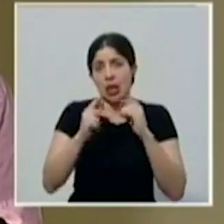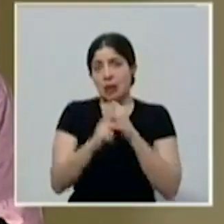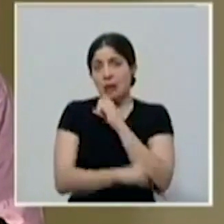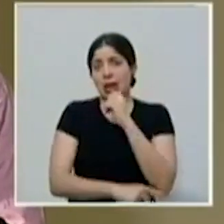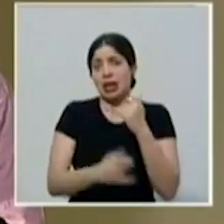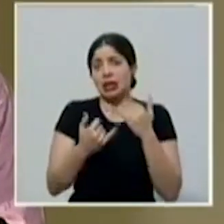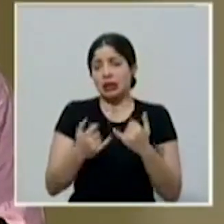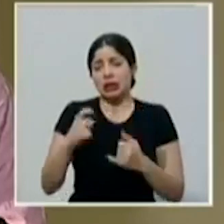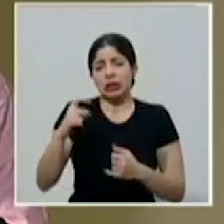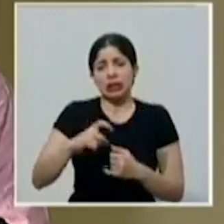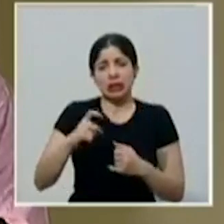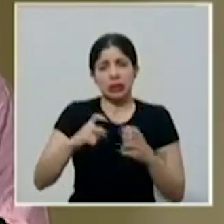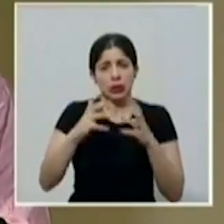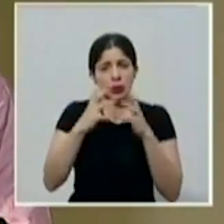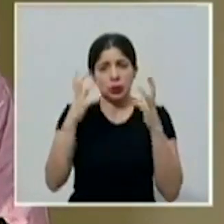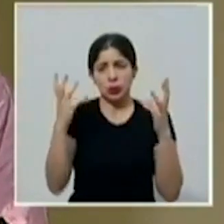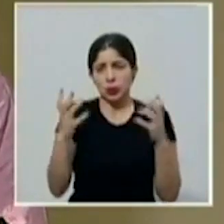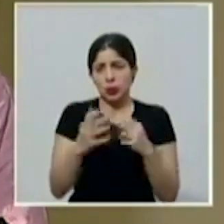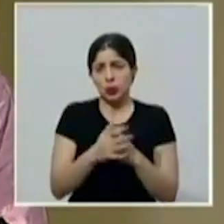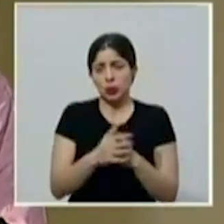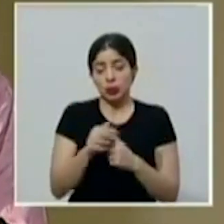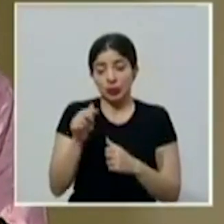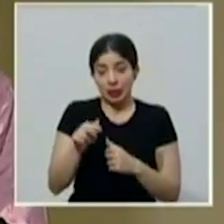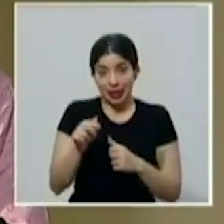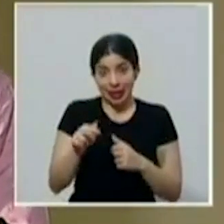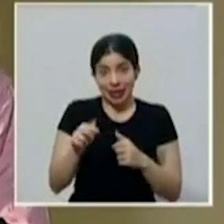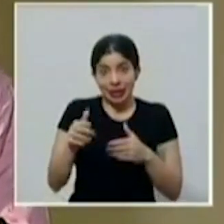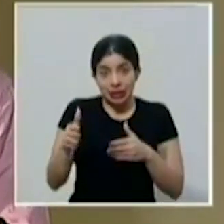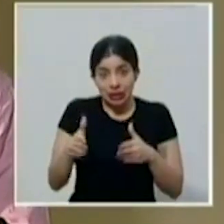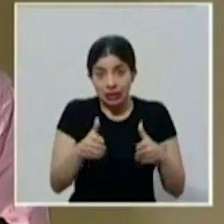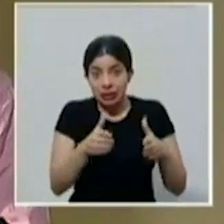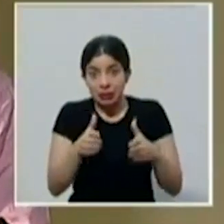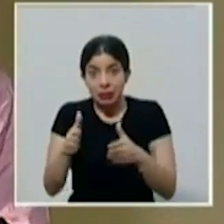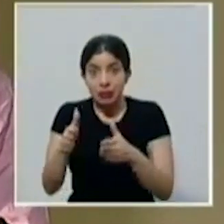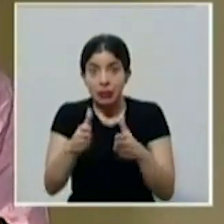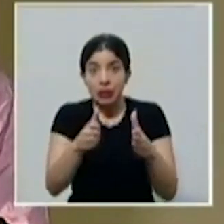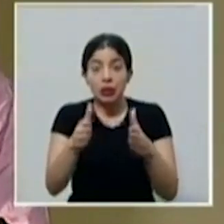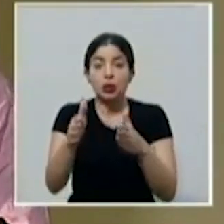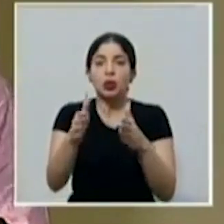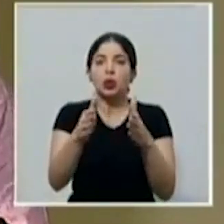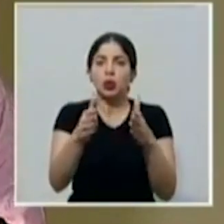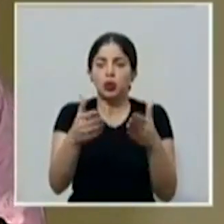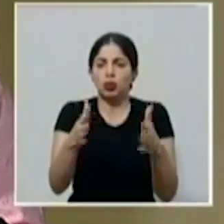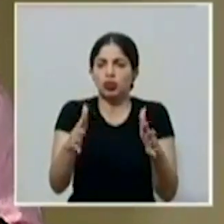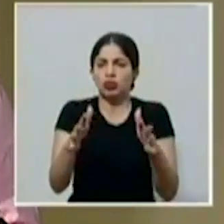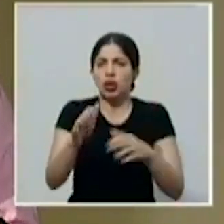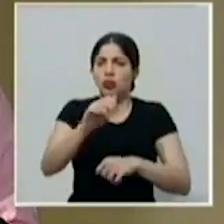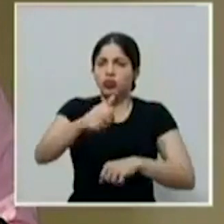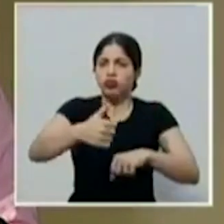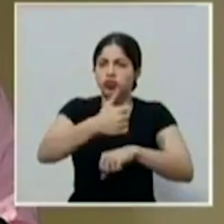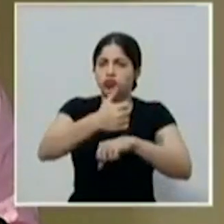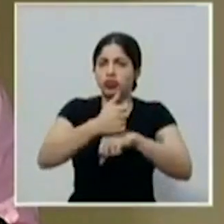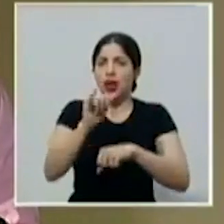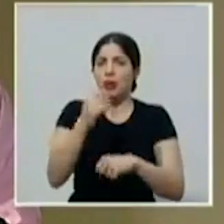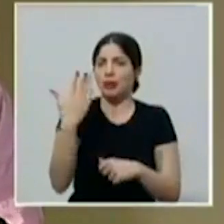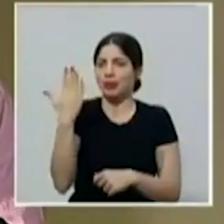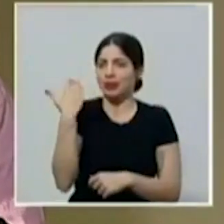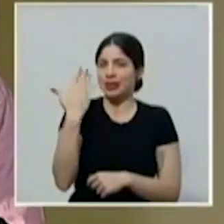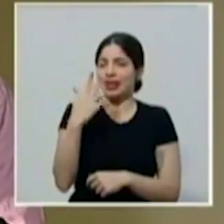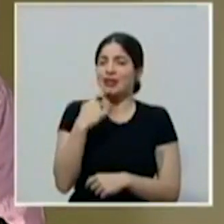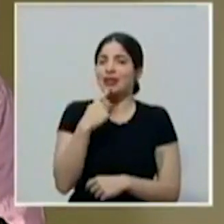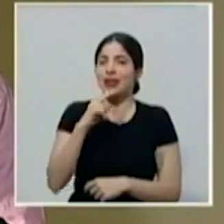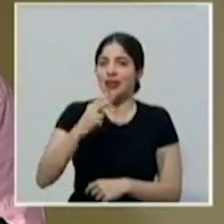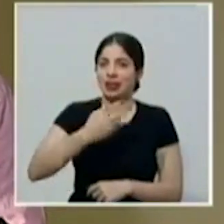país. En esa dirección hemos definido, como bien lo dijo la señora